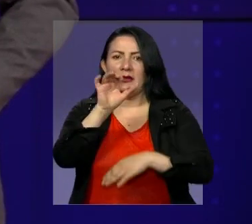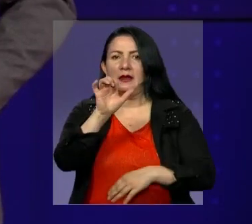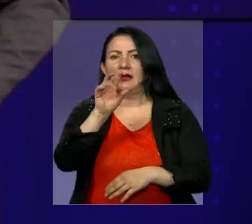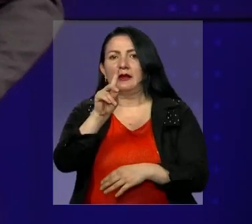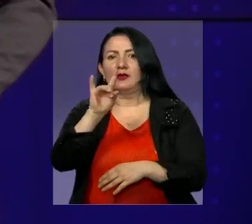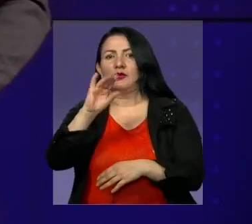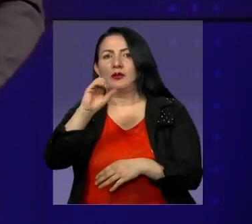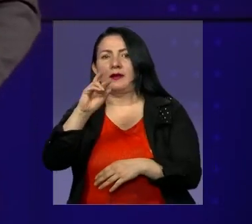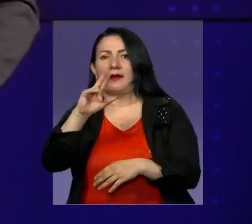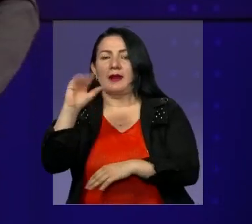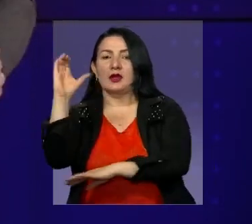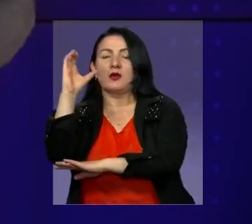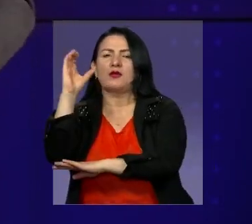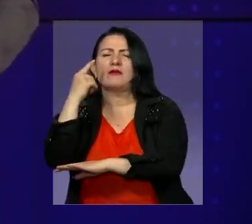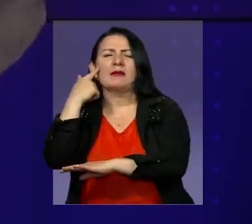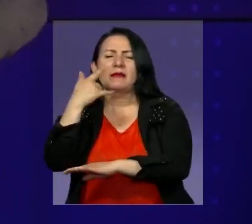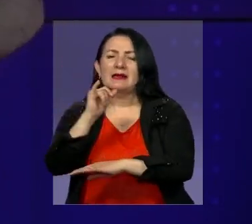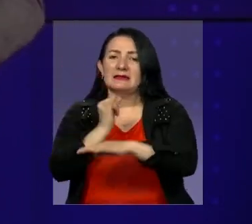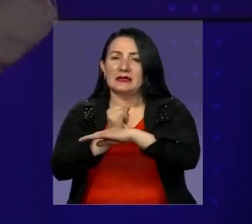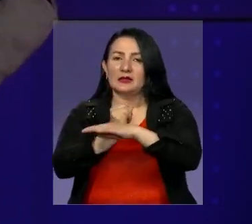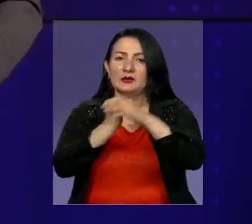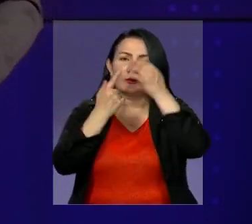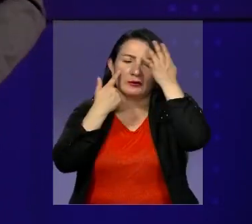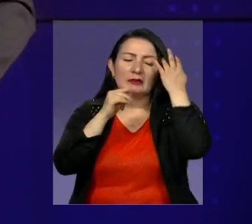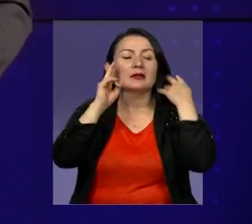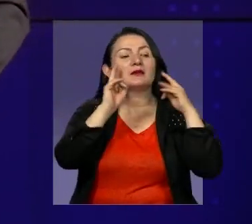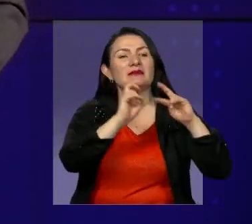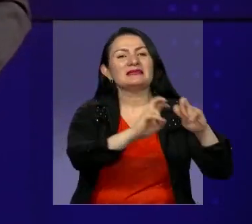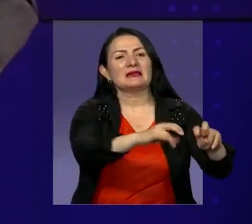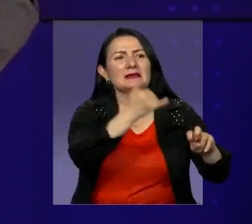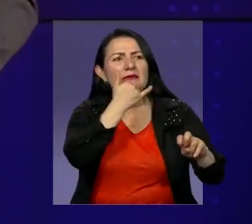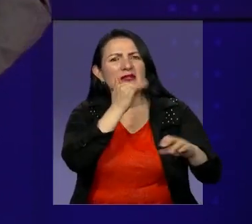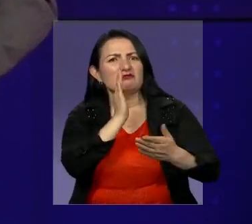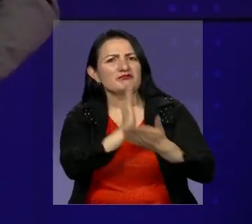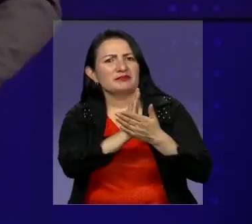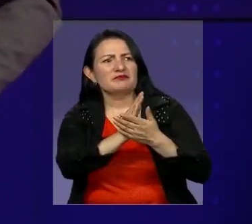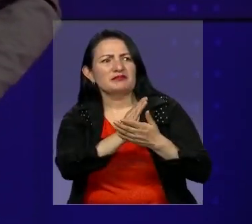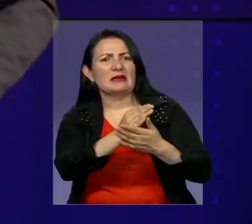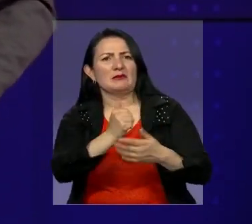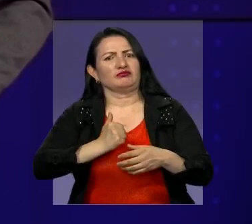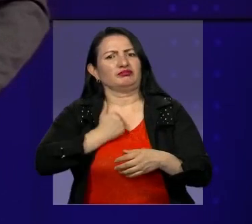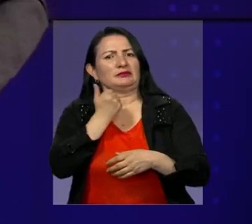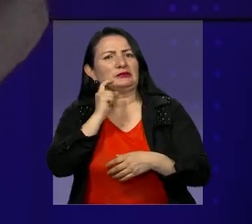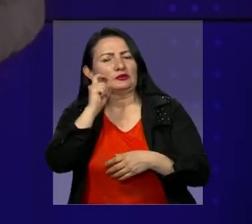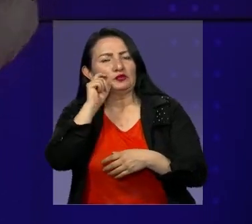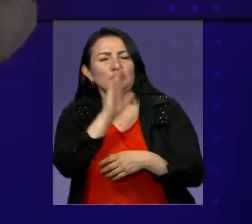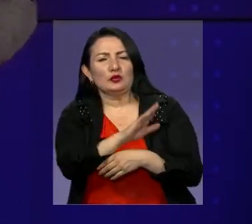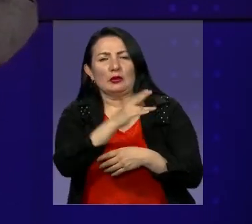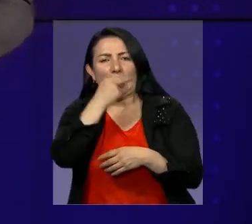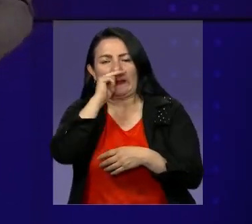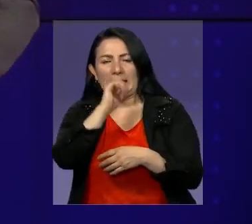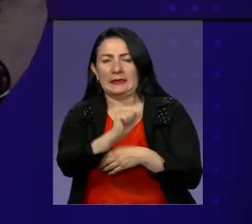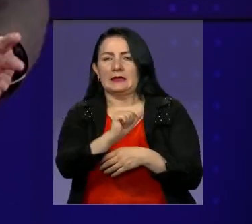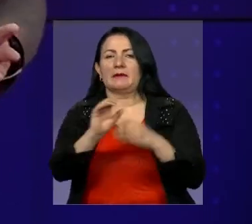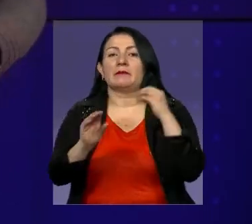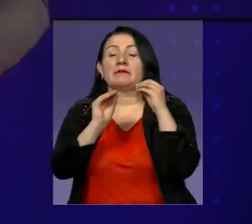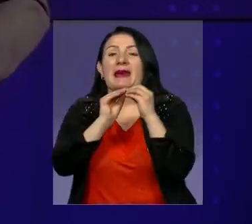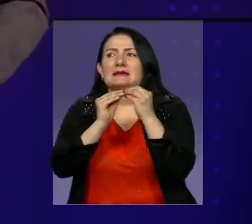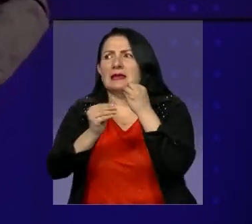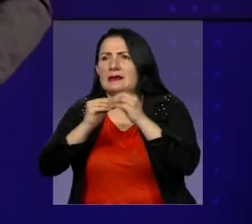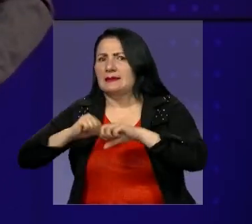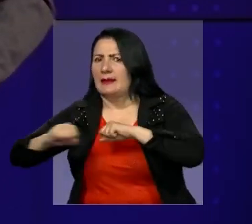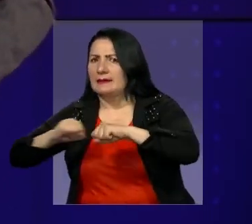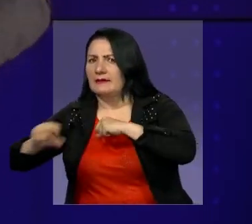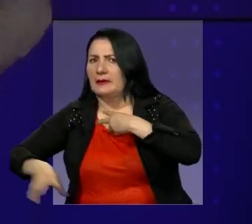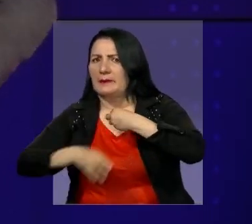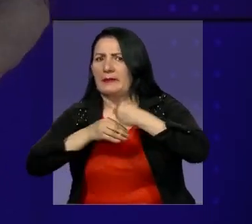Colombia. Según el instituto, están adelantando las investigaciones y también se ha indicado que en estos casos están activando el plan